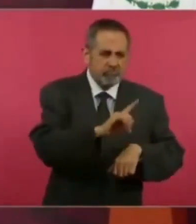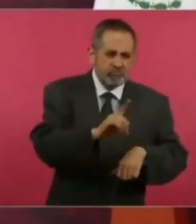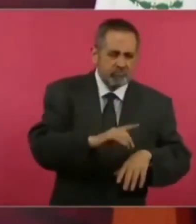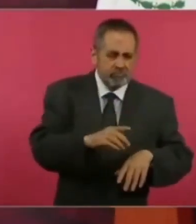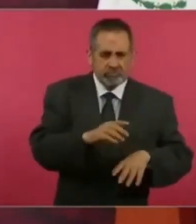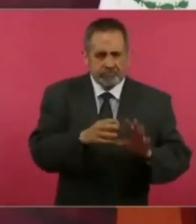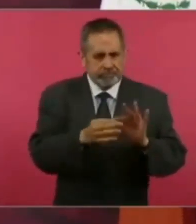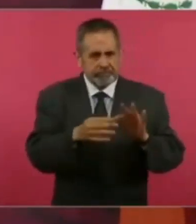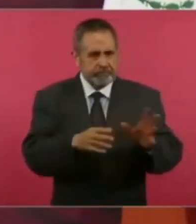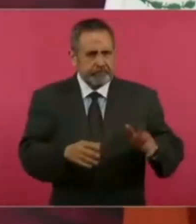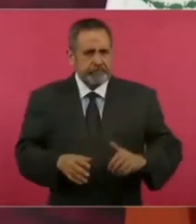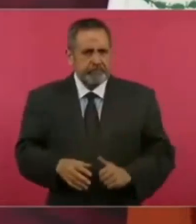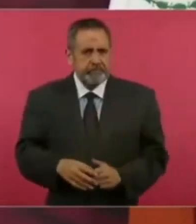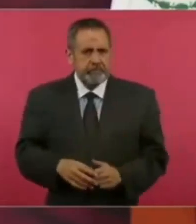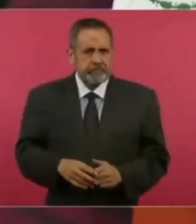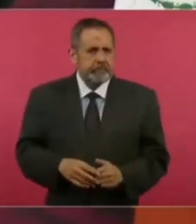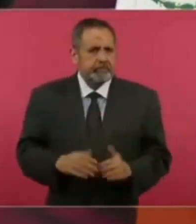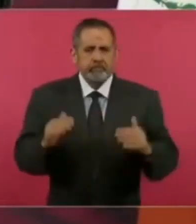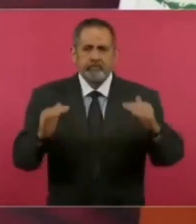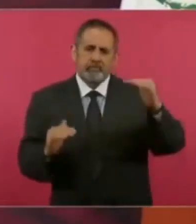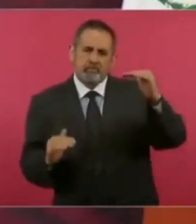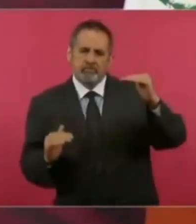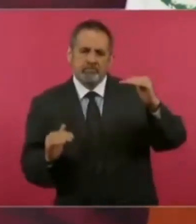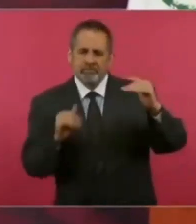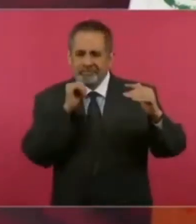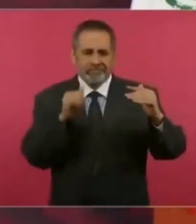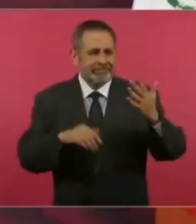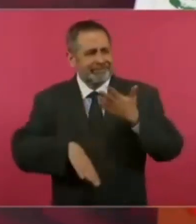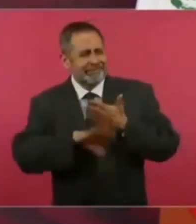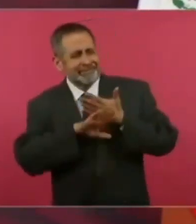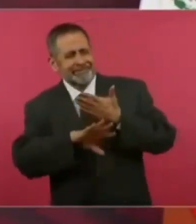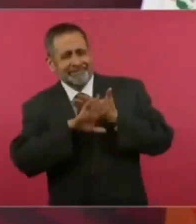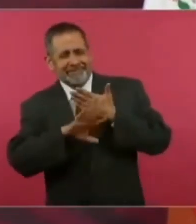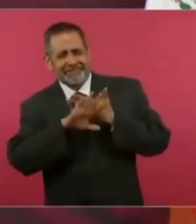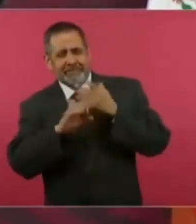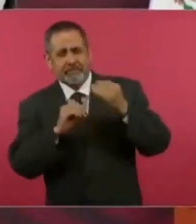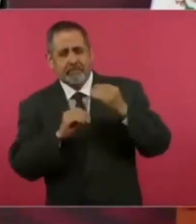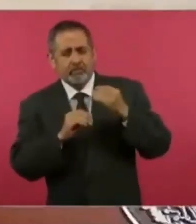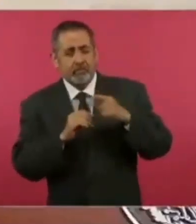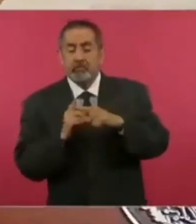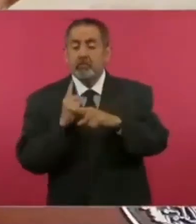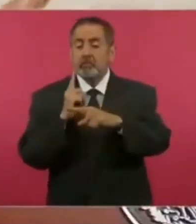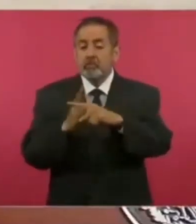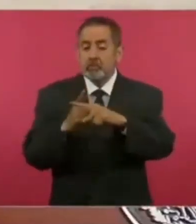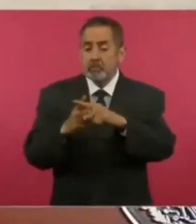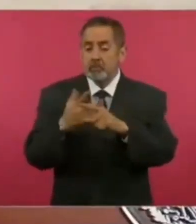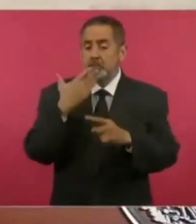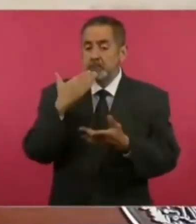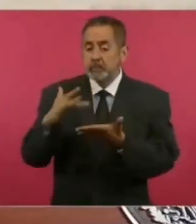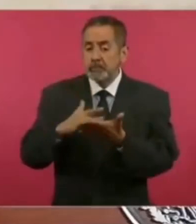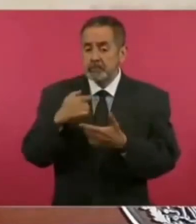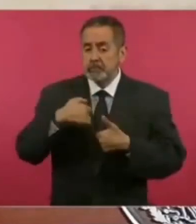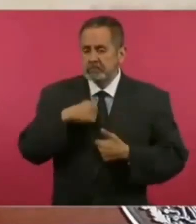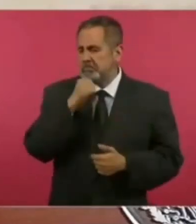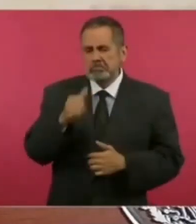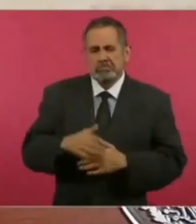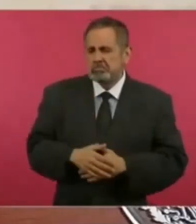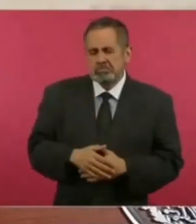de que no hay equilibrio. O sea, en la reforma,